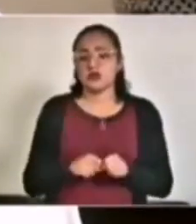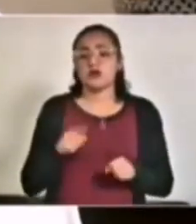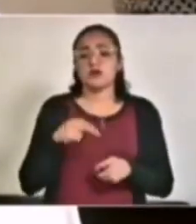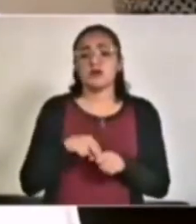escuelas.